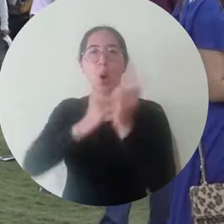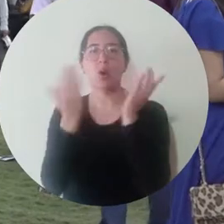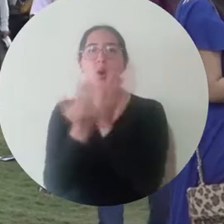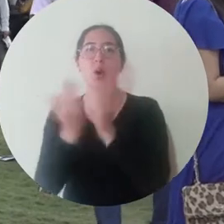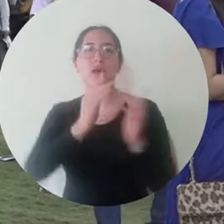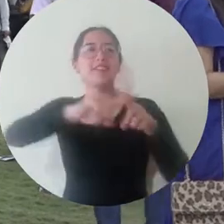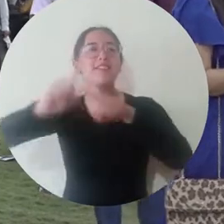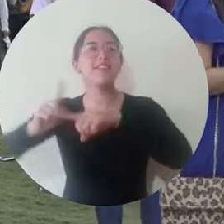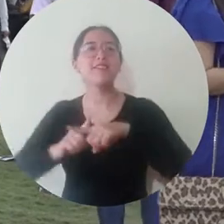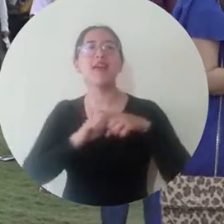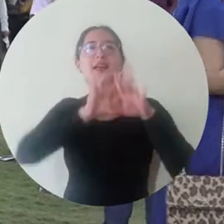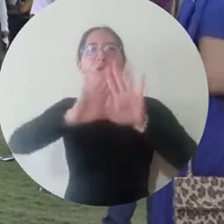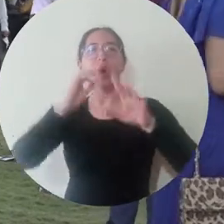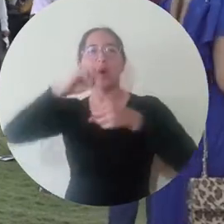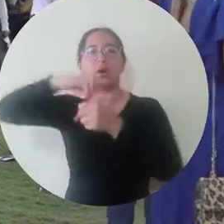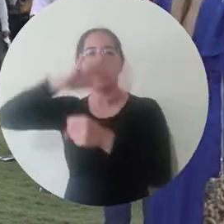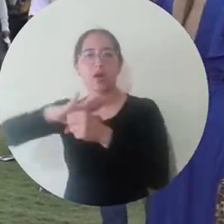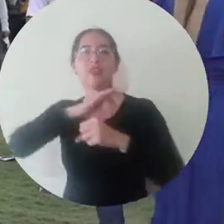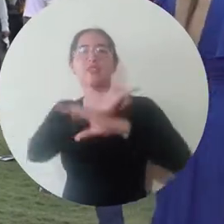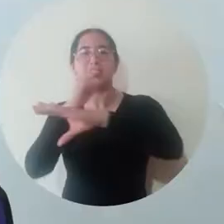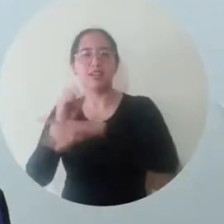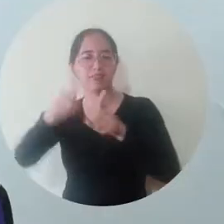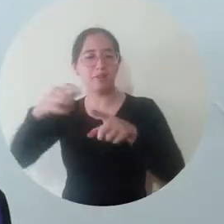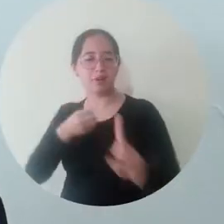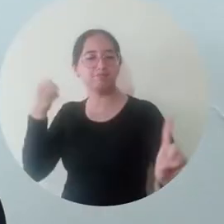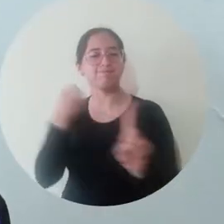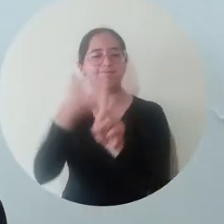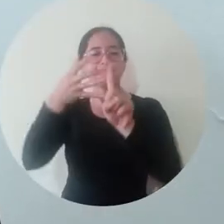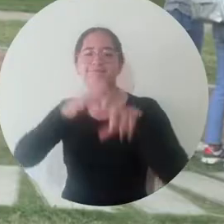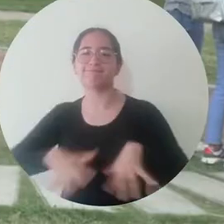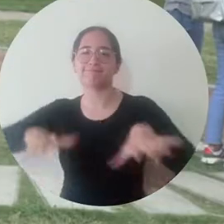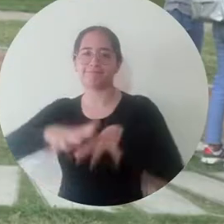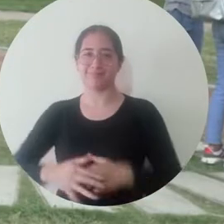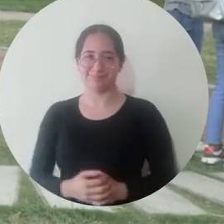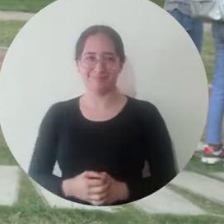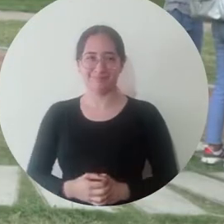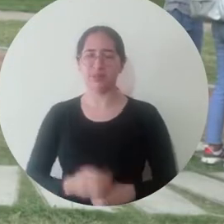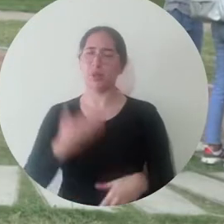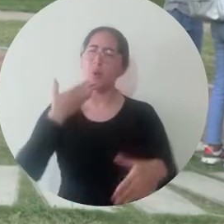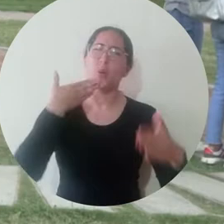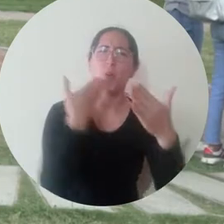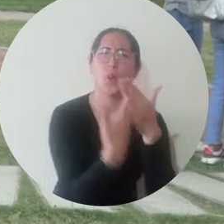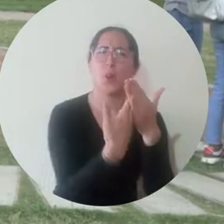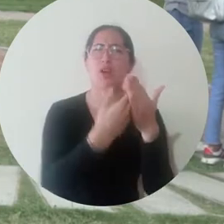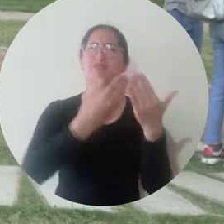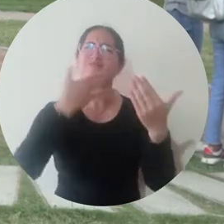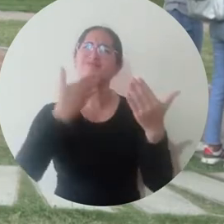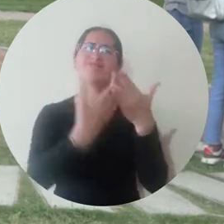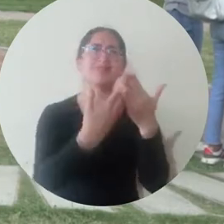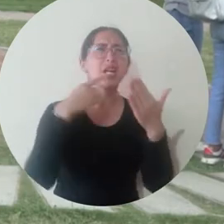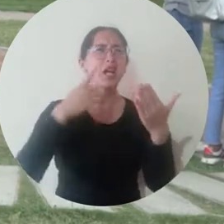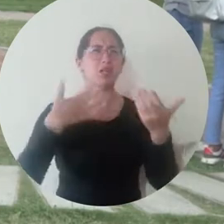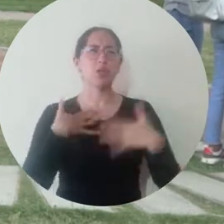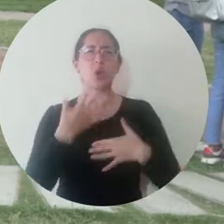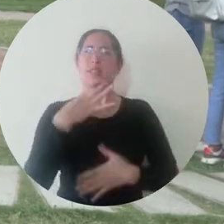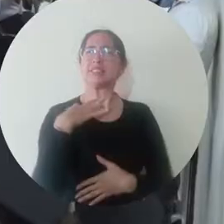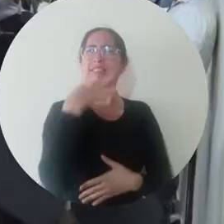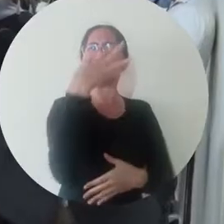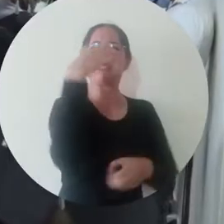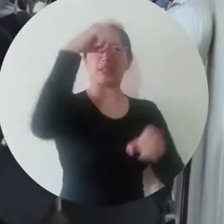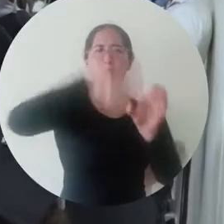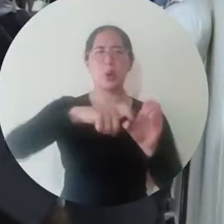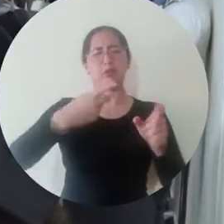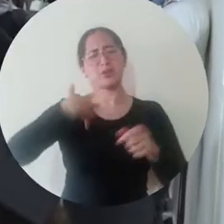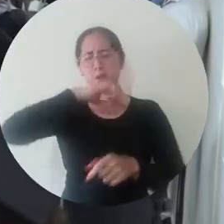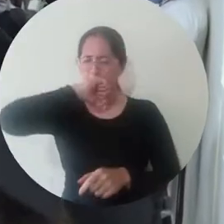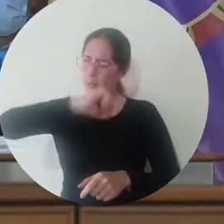del La Universidad de Santa Marta Agradecimiento total por habernos acogido, por haber sido nuestra Alma Mater,